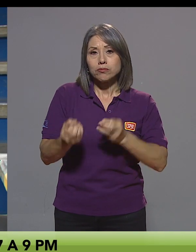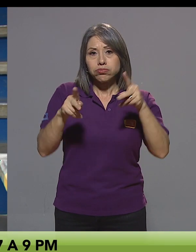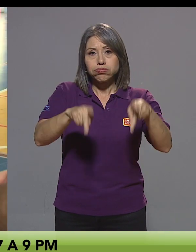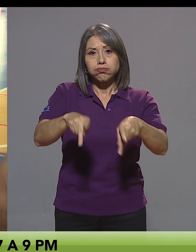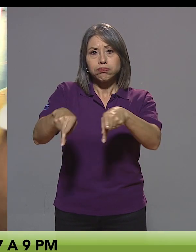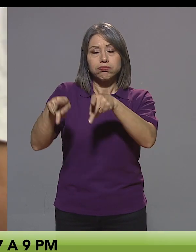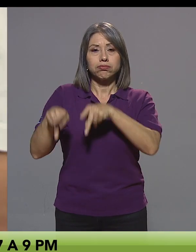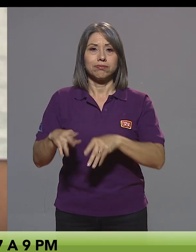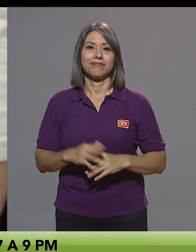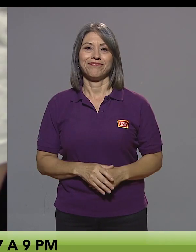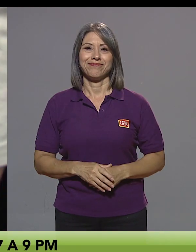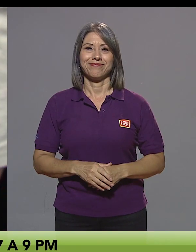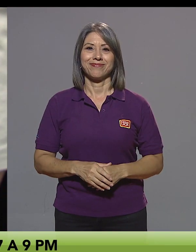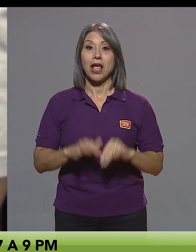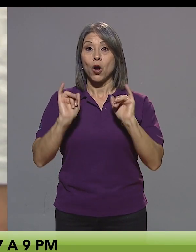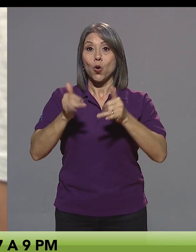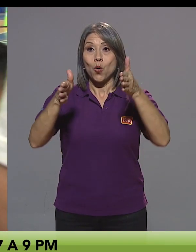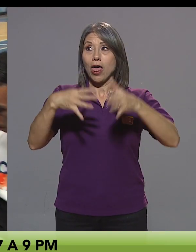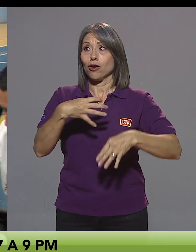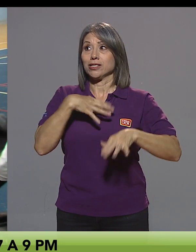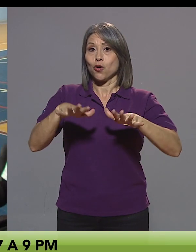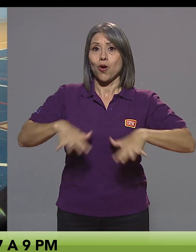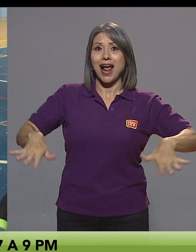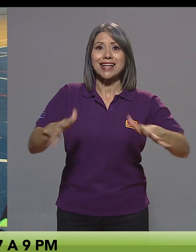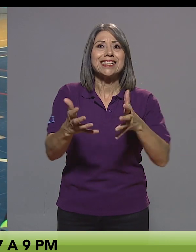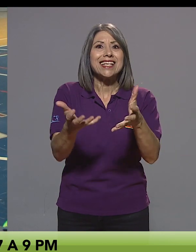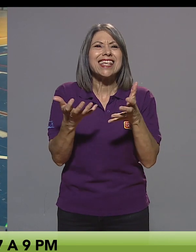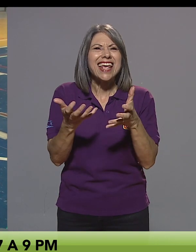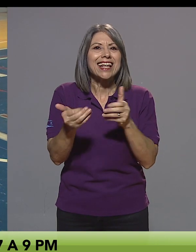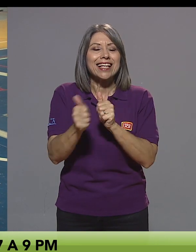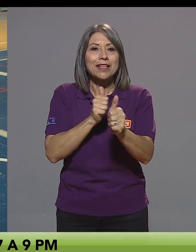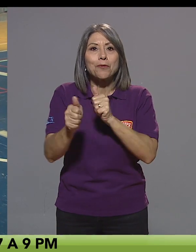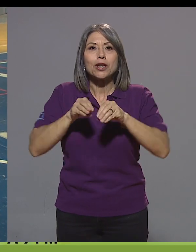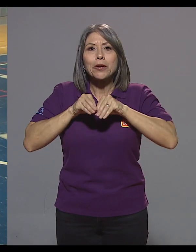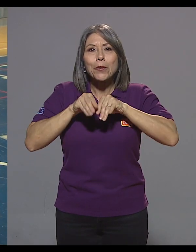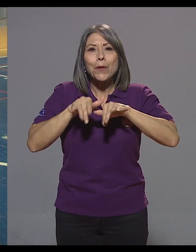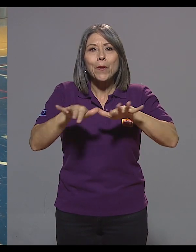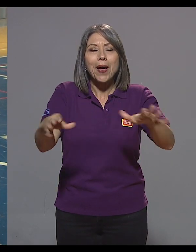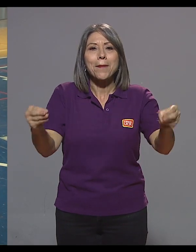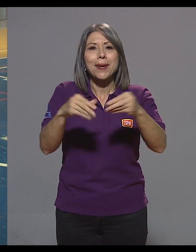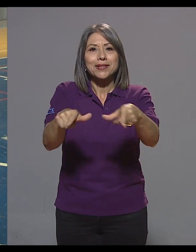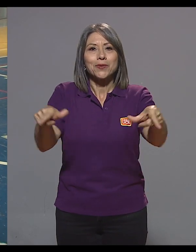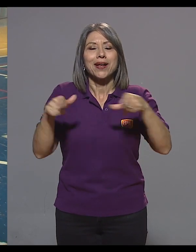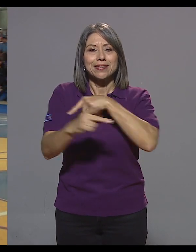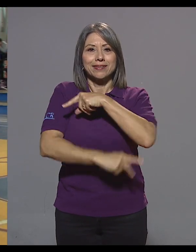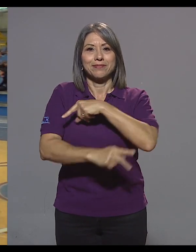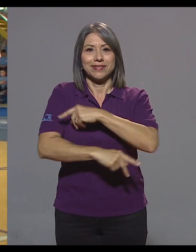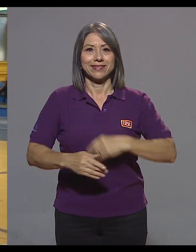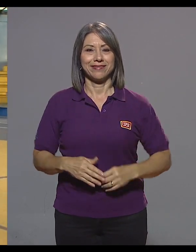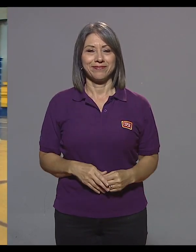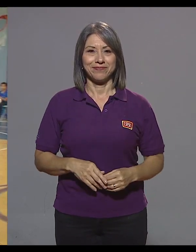personas. Los jugadores locales quieren expandir el deporte a más zonas del país.